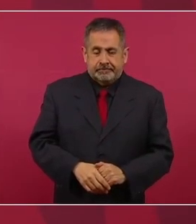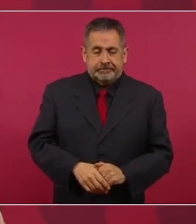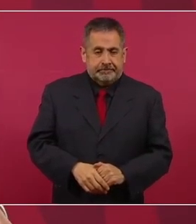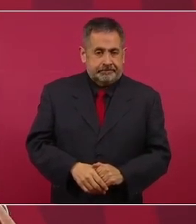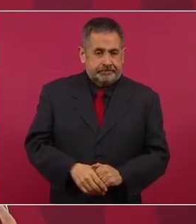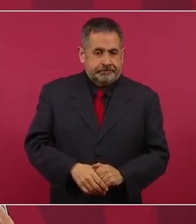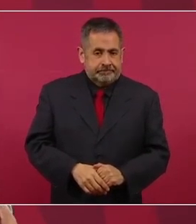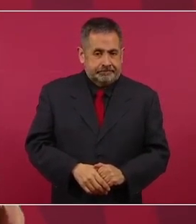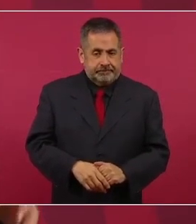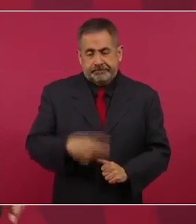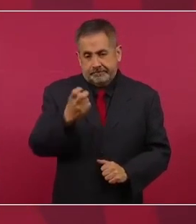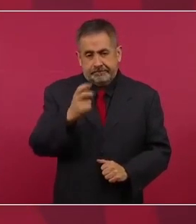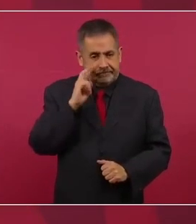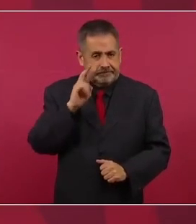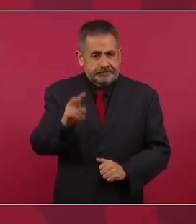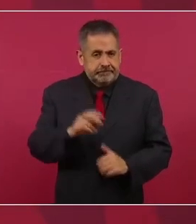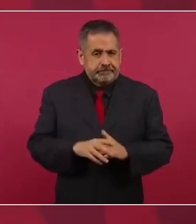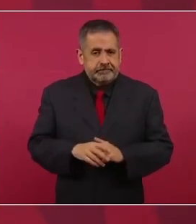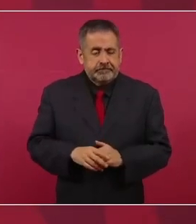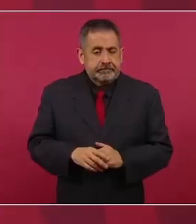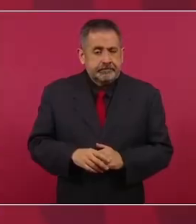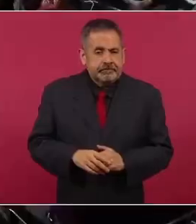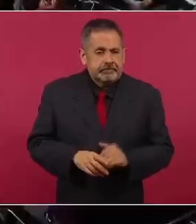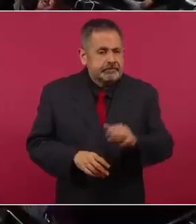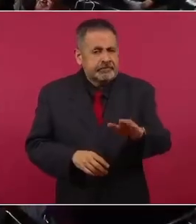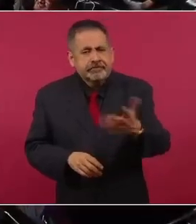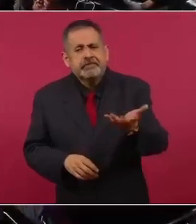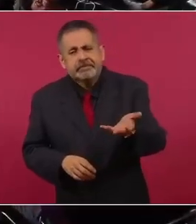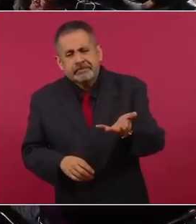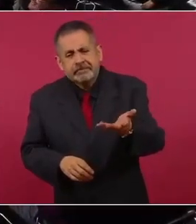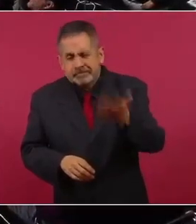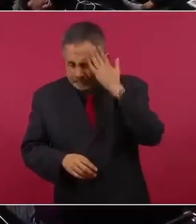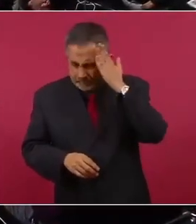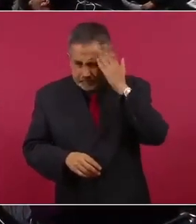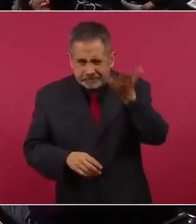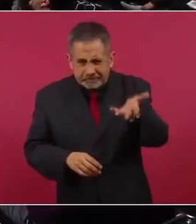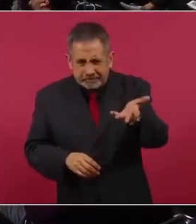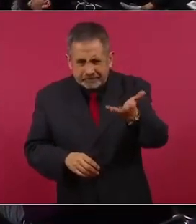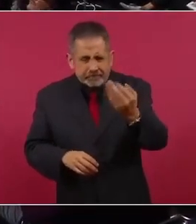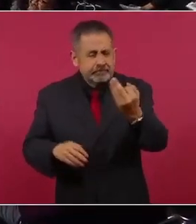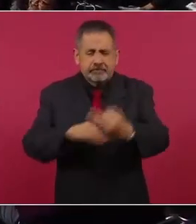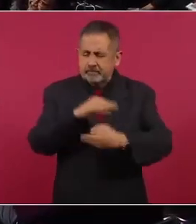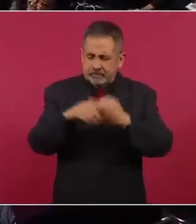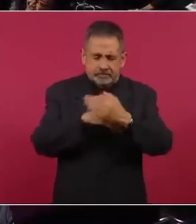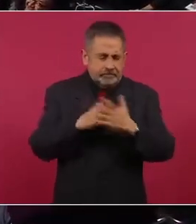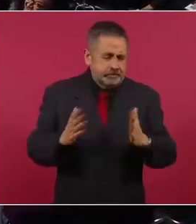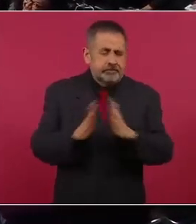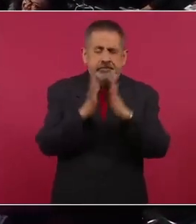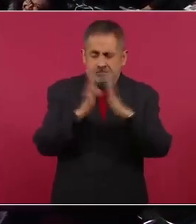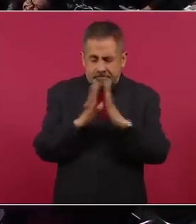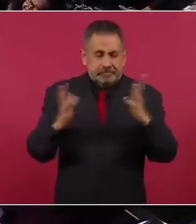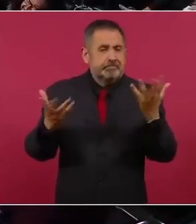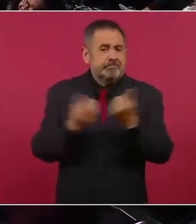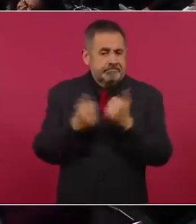pues eso es. Y los dirigentes, todos participaron,